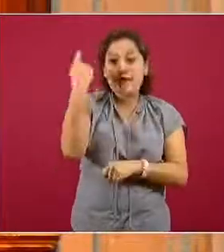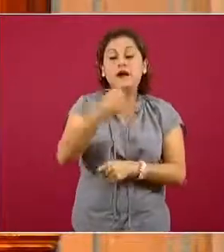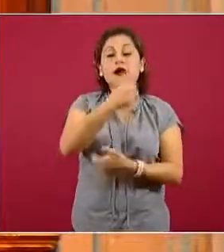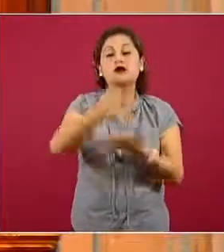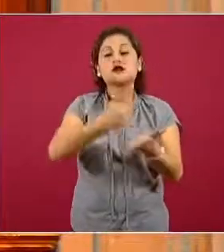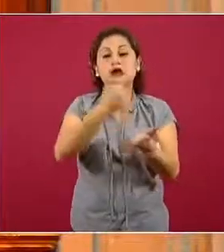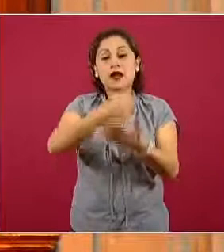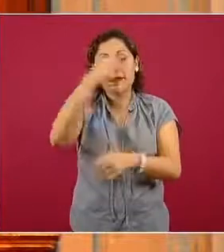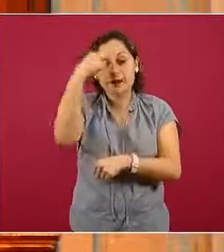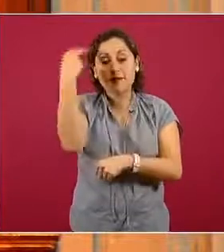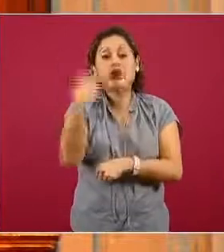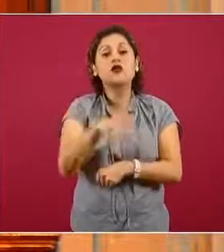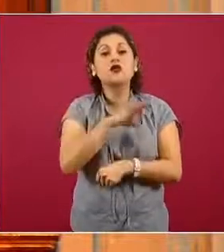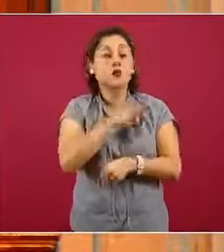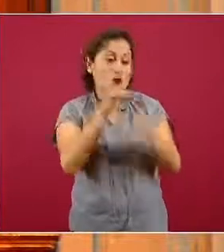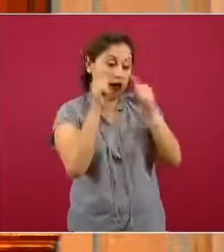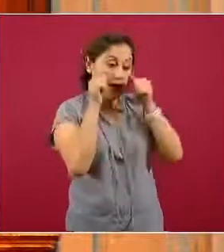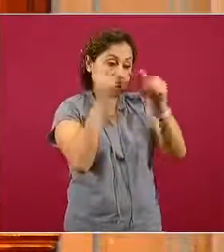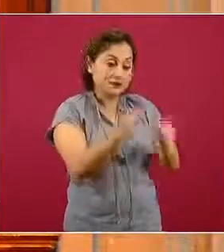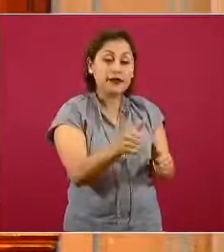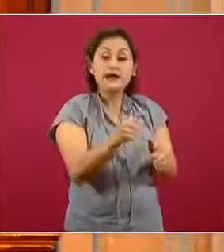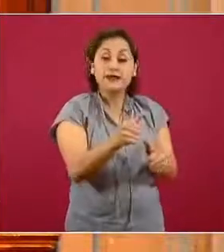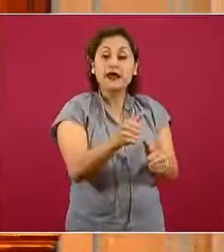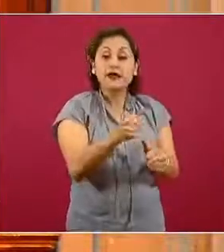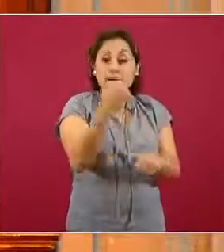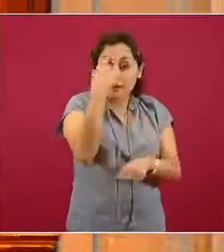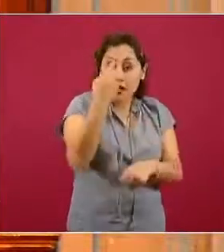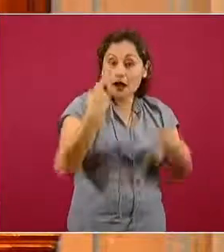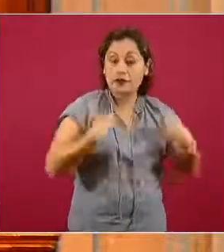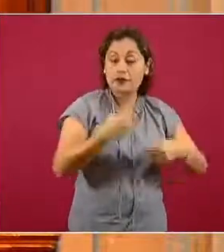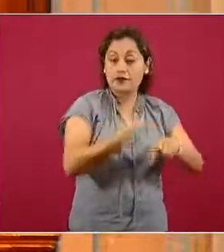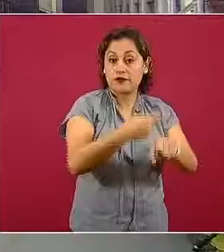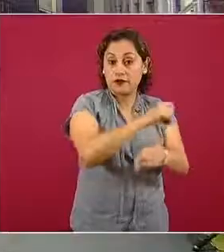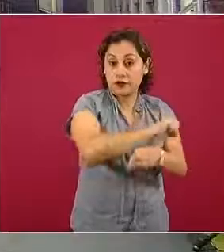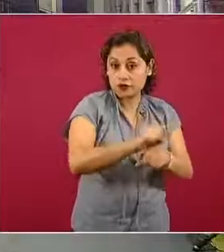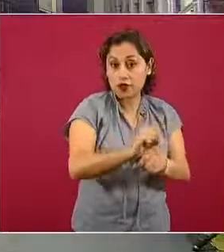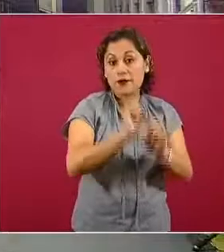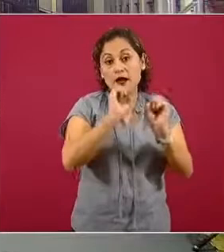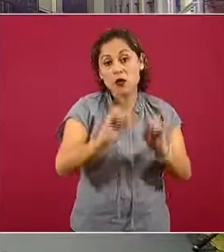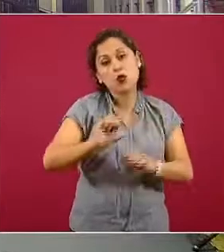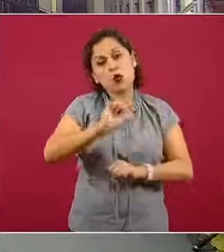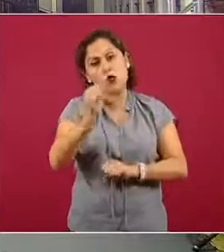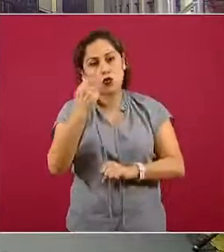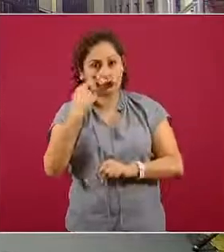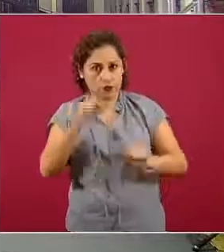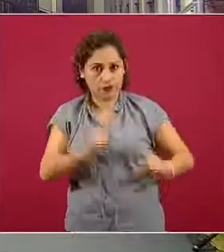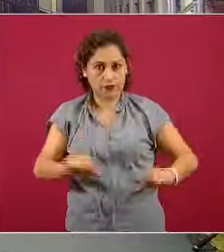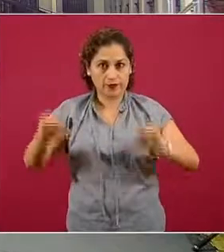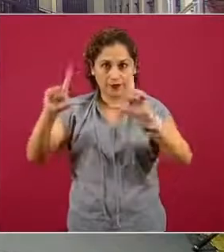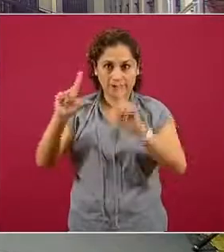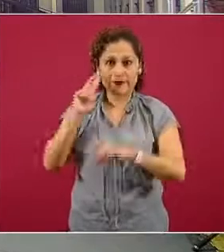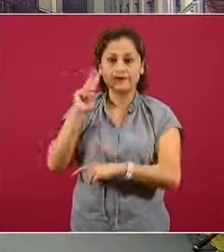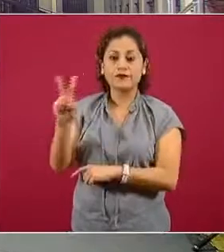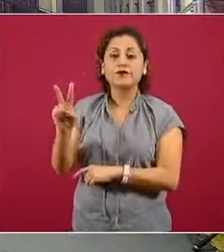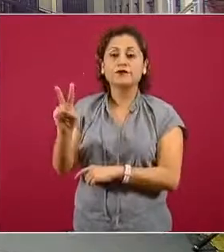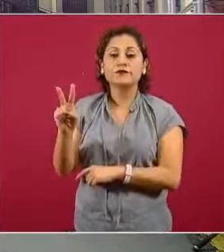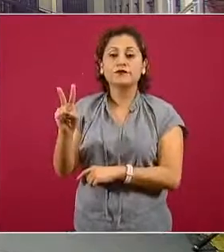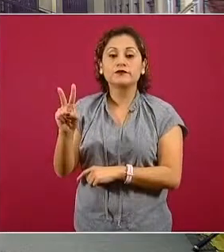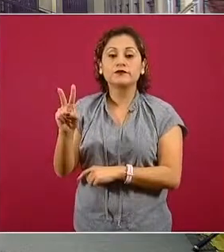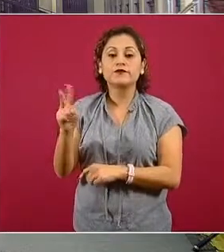generales, como lo estamos viendo aquí, sino también, como lo vemos en la siguiente diapositiva, lo que tiene que ver con la